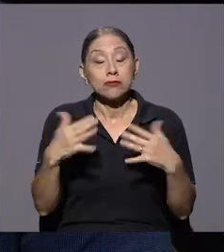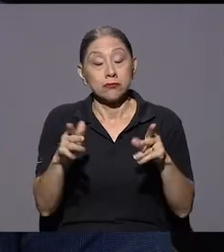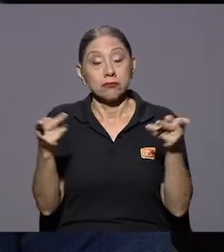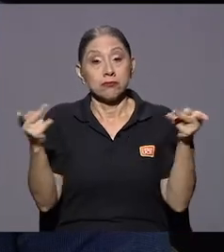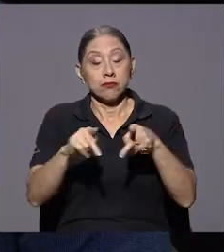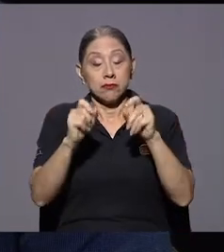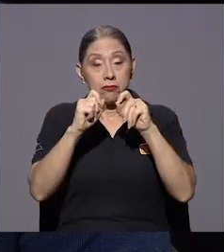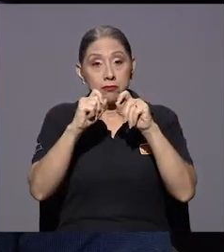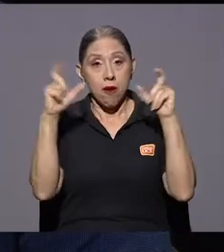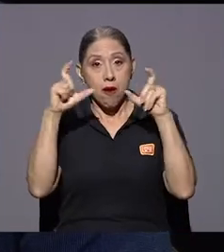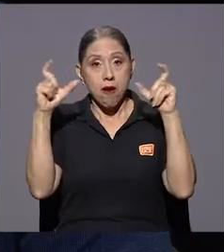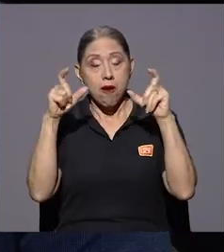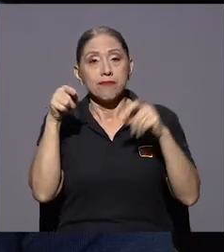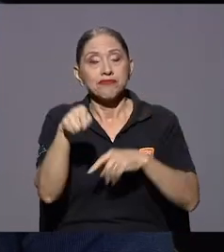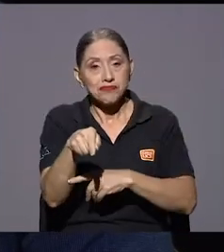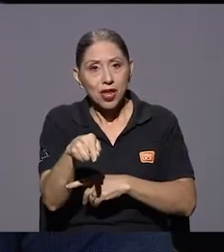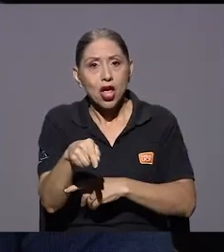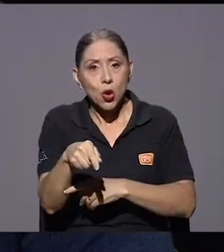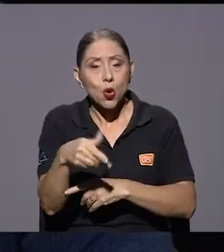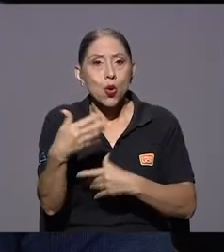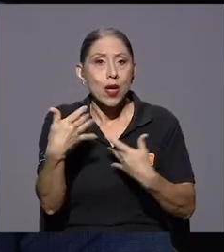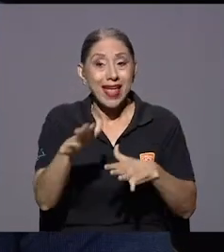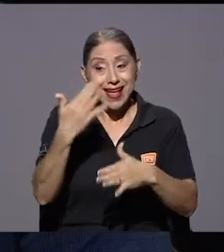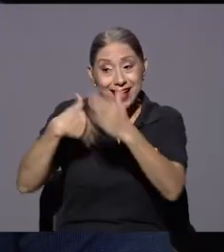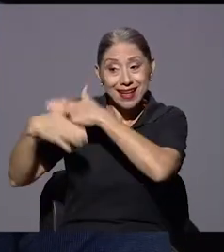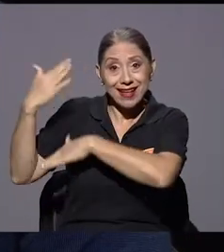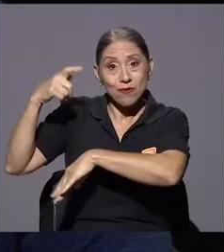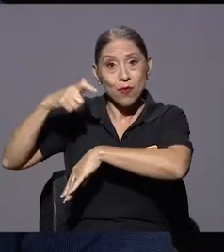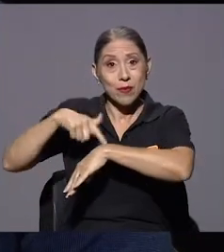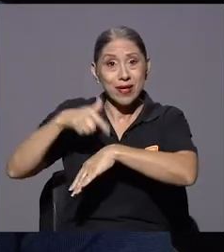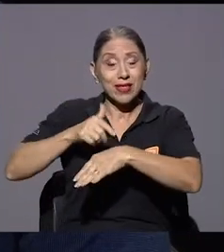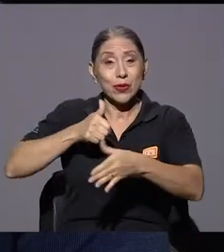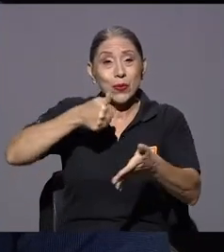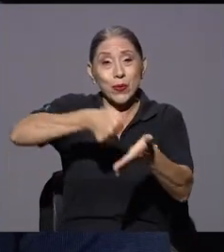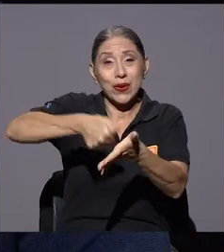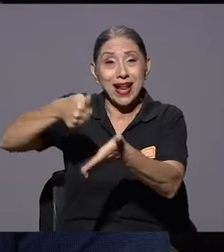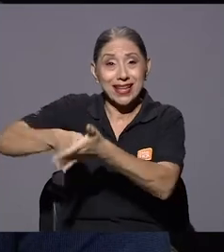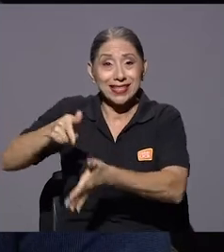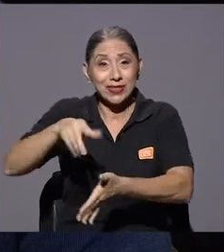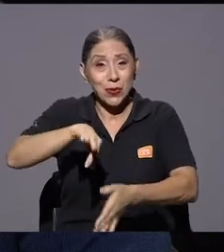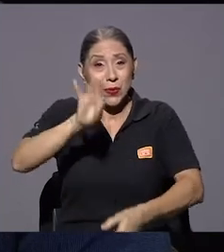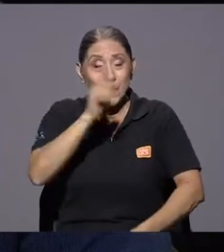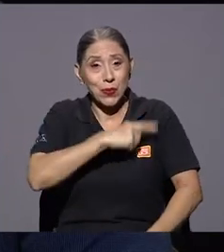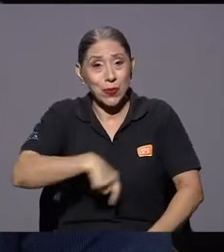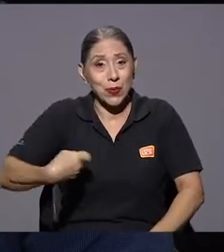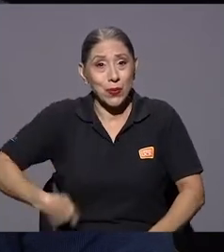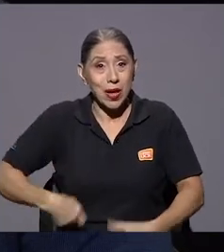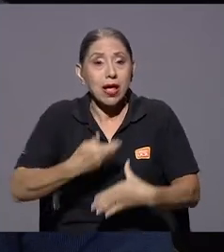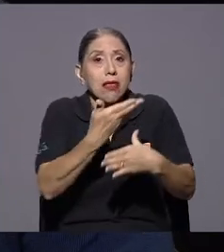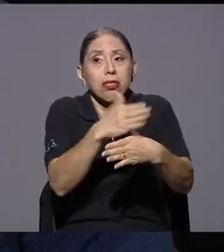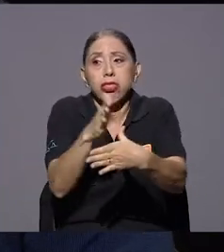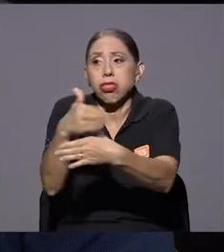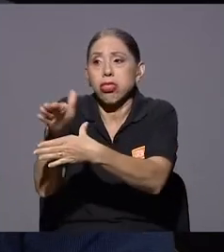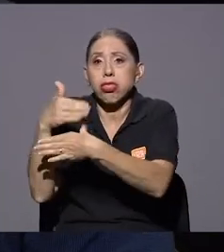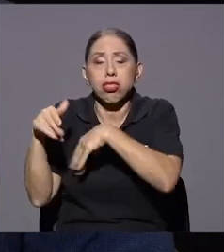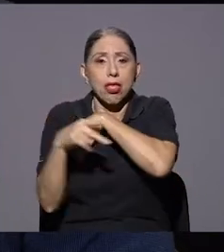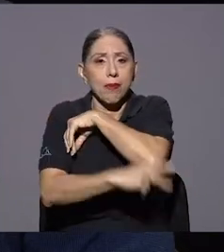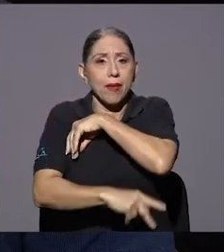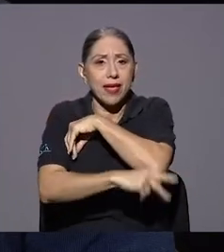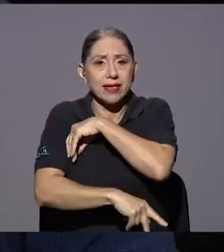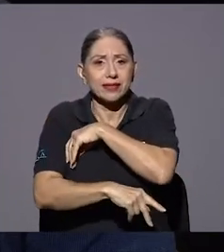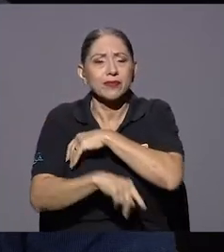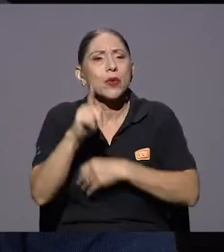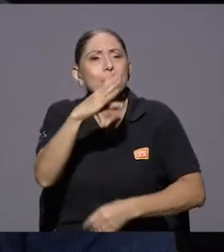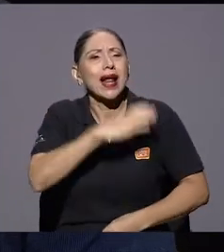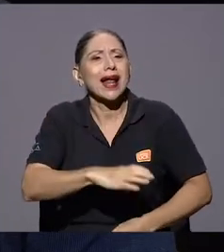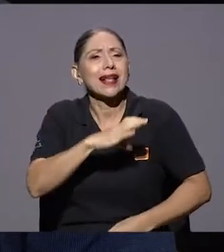sorpresa para todos yo creo en el país que fue una elección que polarizó al país muy fuertemente y una de las características